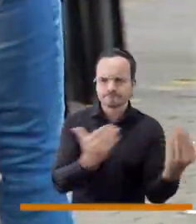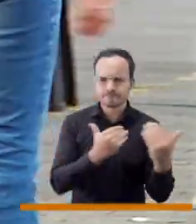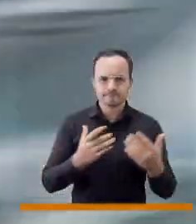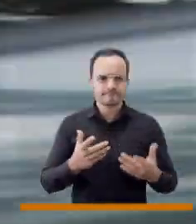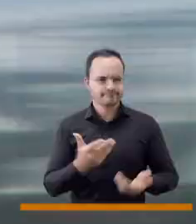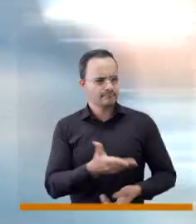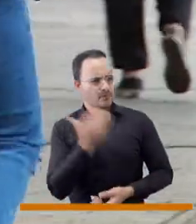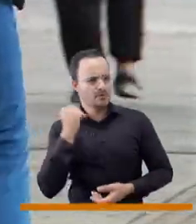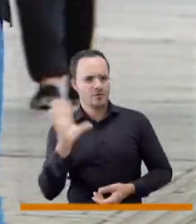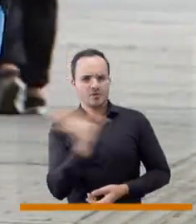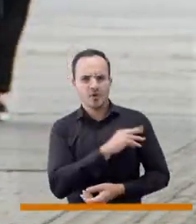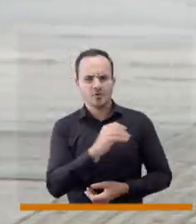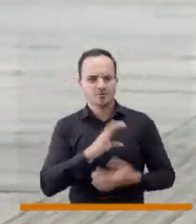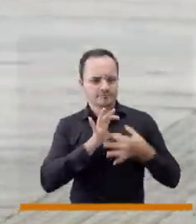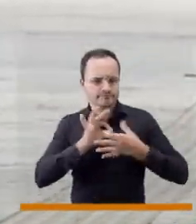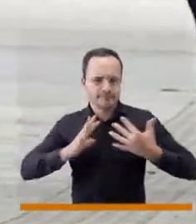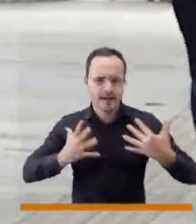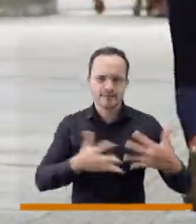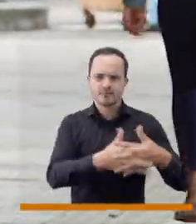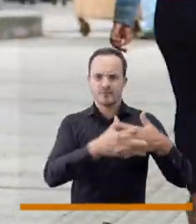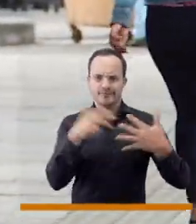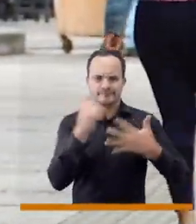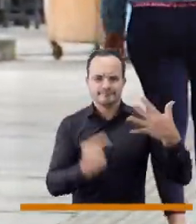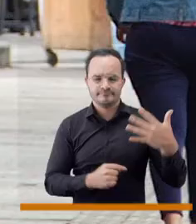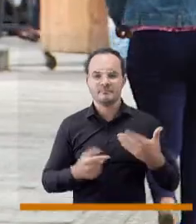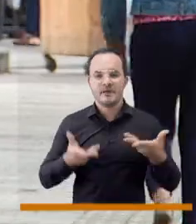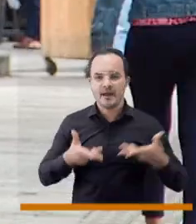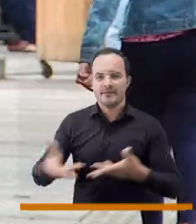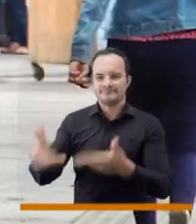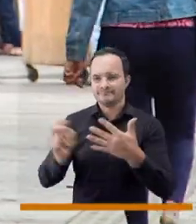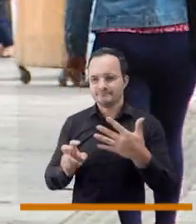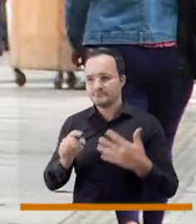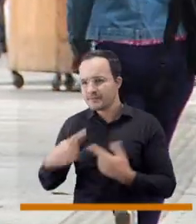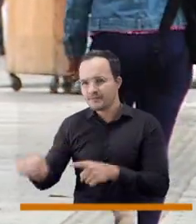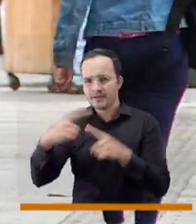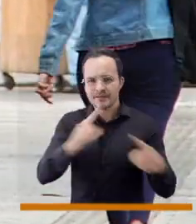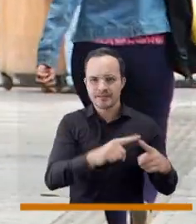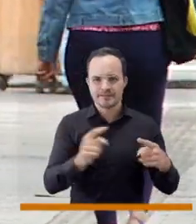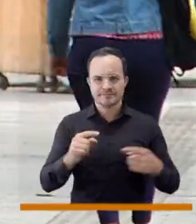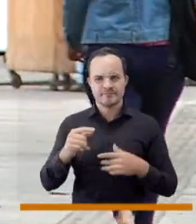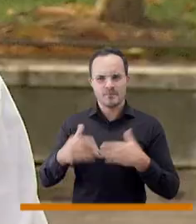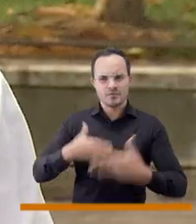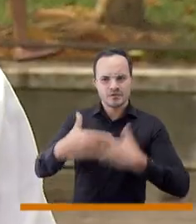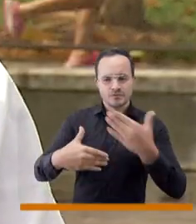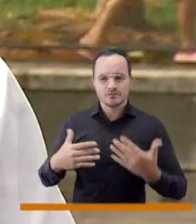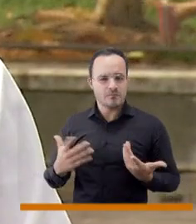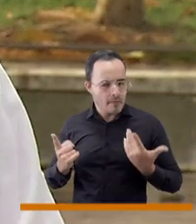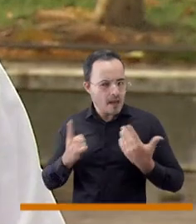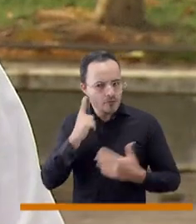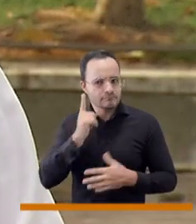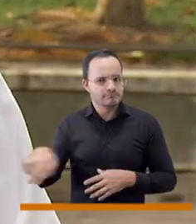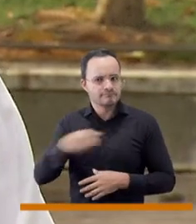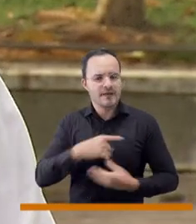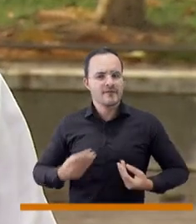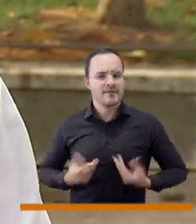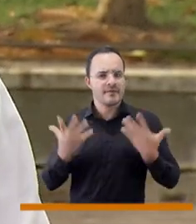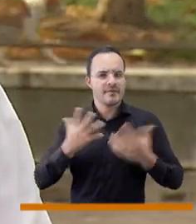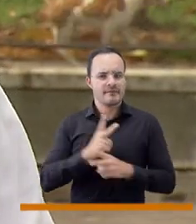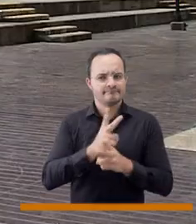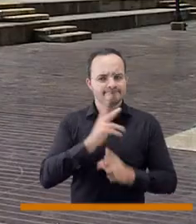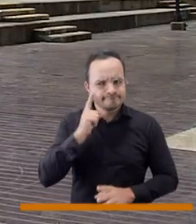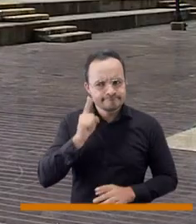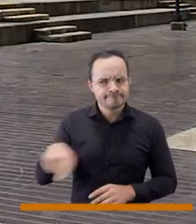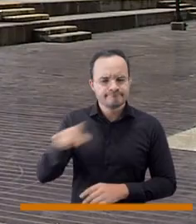de la articulación y el interés de toda la población en diferentes niveles para que podamos proteger y cuidar la vida y hacerlo de manera preventiva.